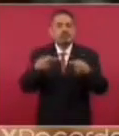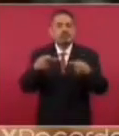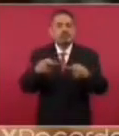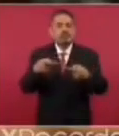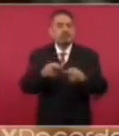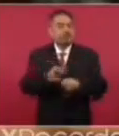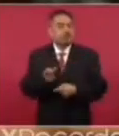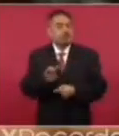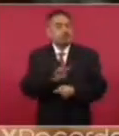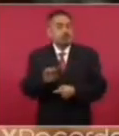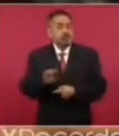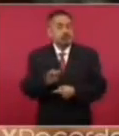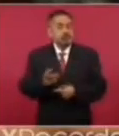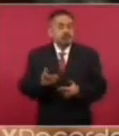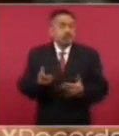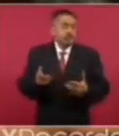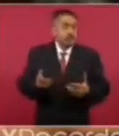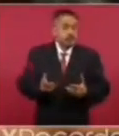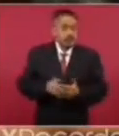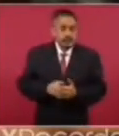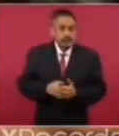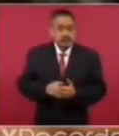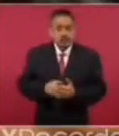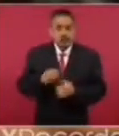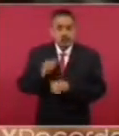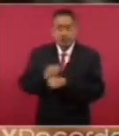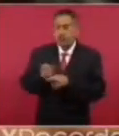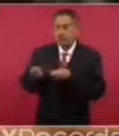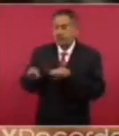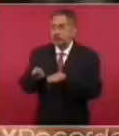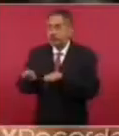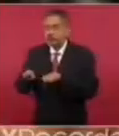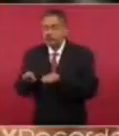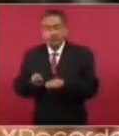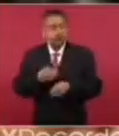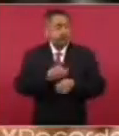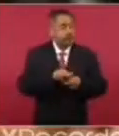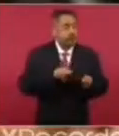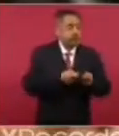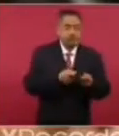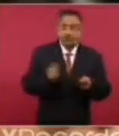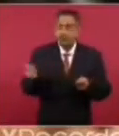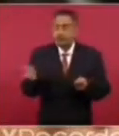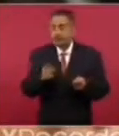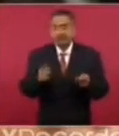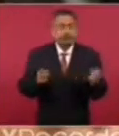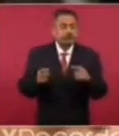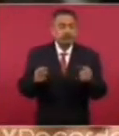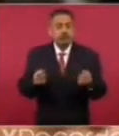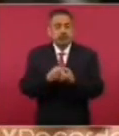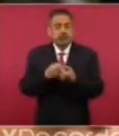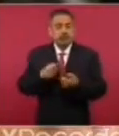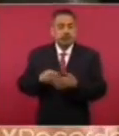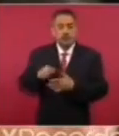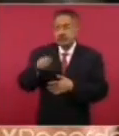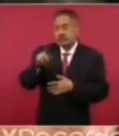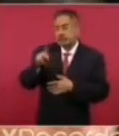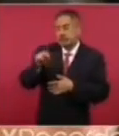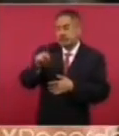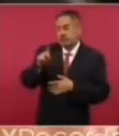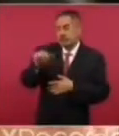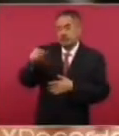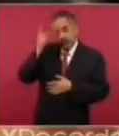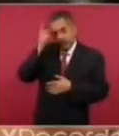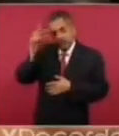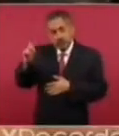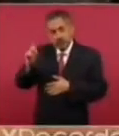Entonces, la manera que están utilizando ambos, sus posiciones, pues, Padilla es dueño de la UDG, porque